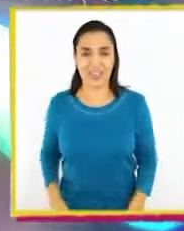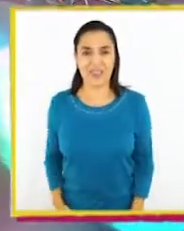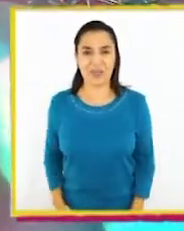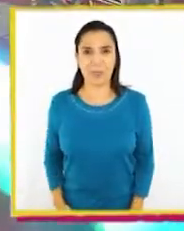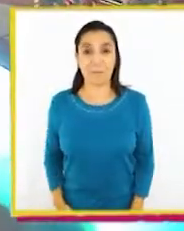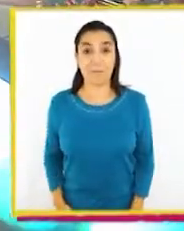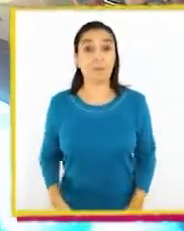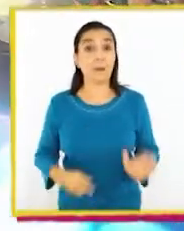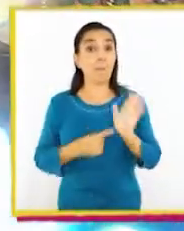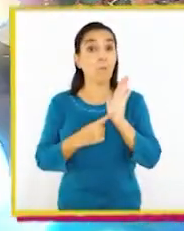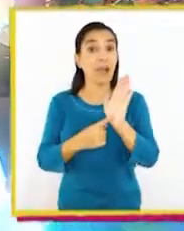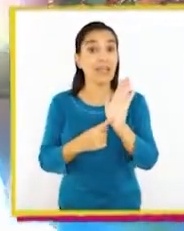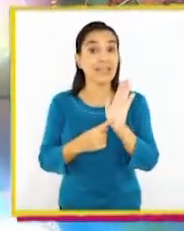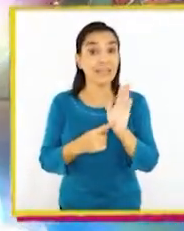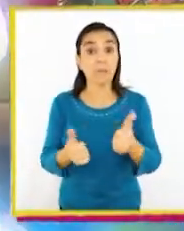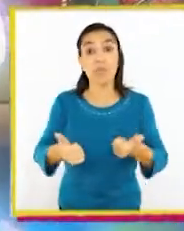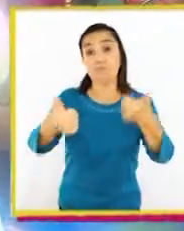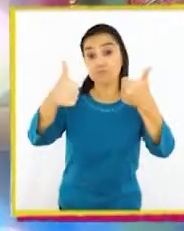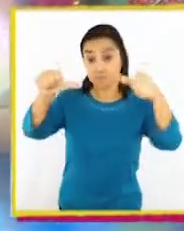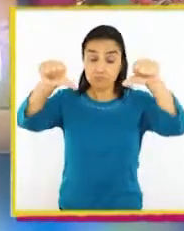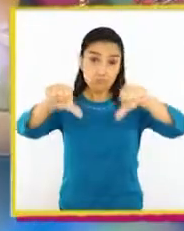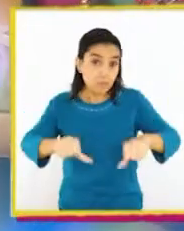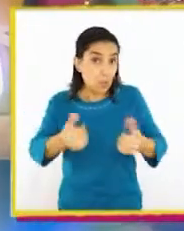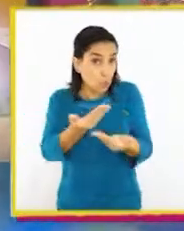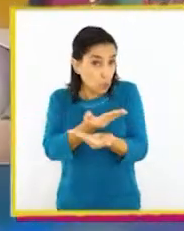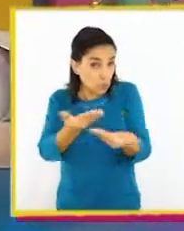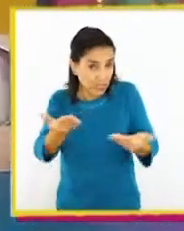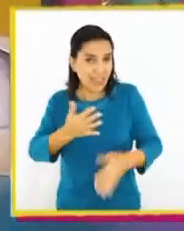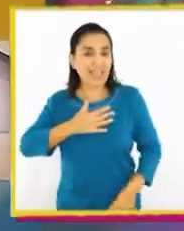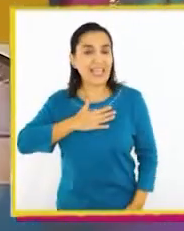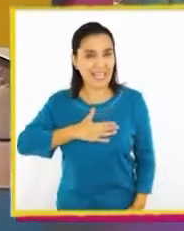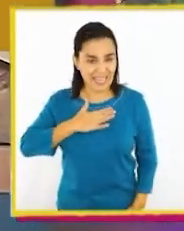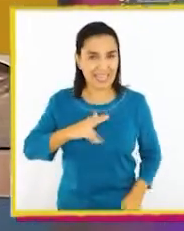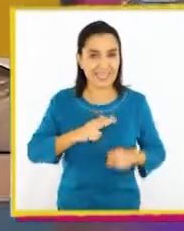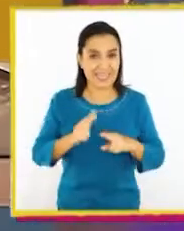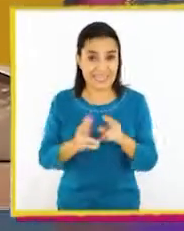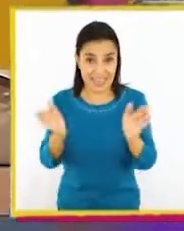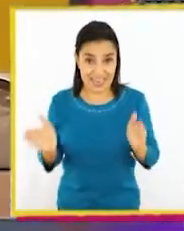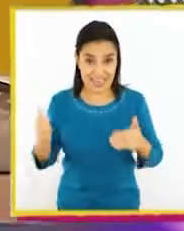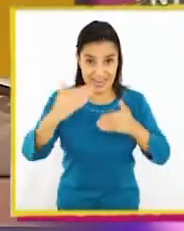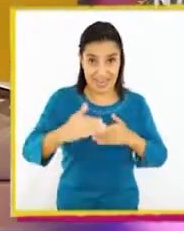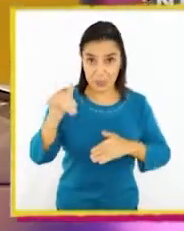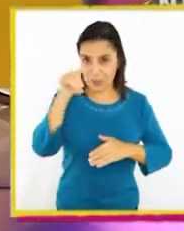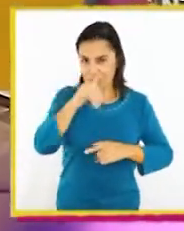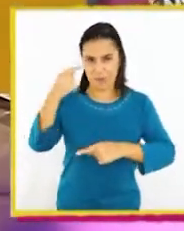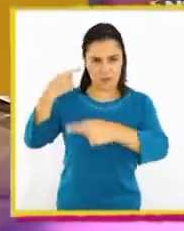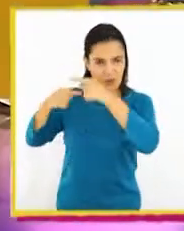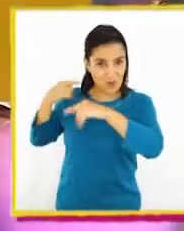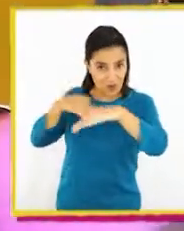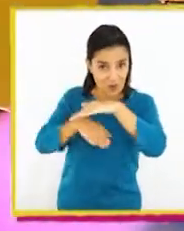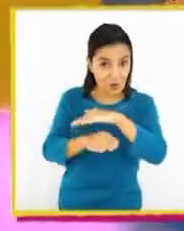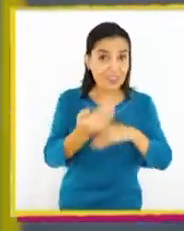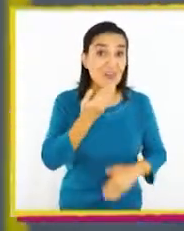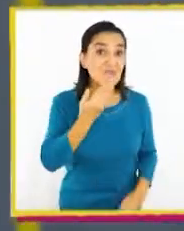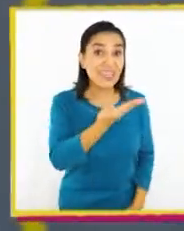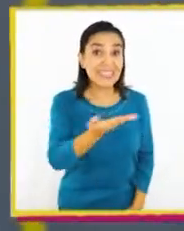¡Muéstrenme con sus dedos hacia arriba o hacia abajo si quieren hacer una cápsula del tiempo también!